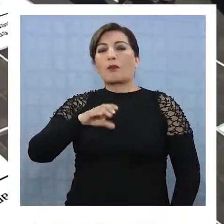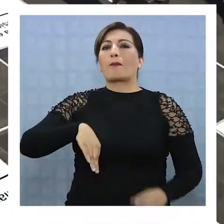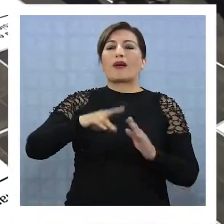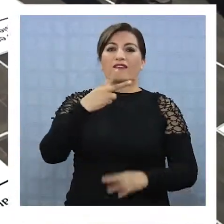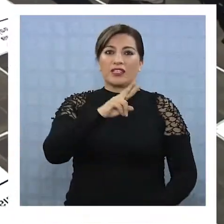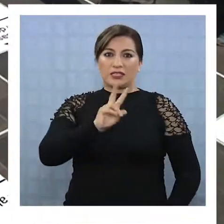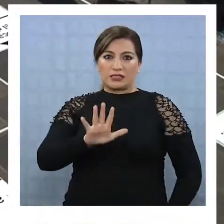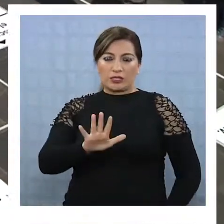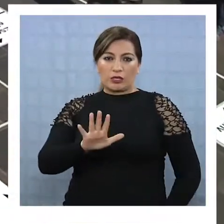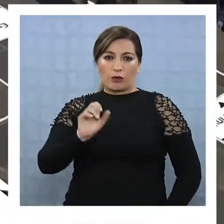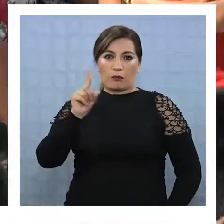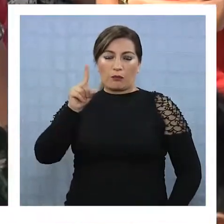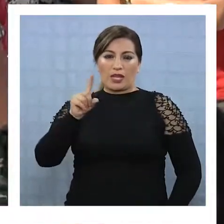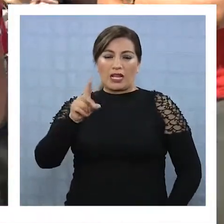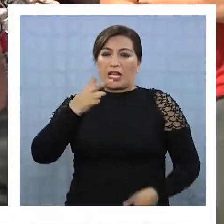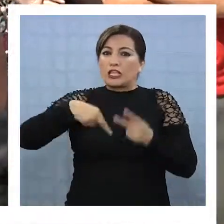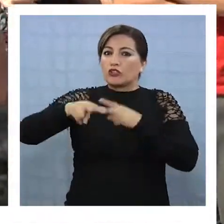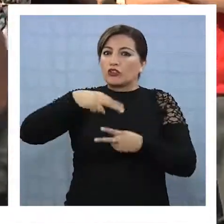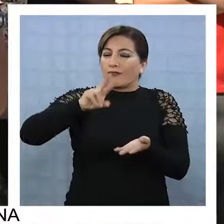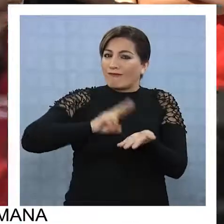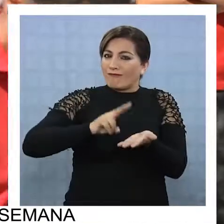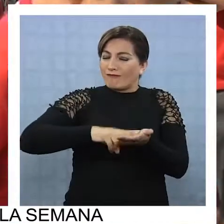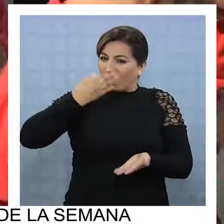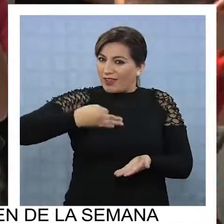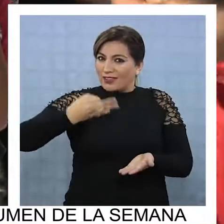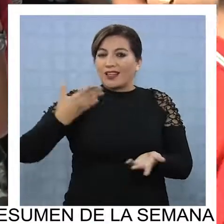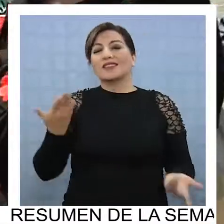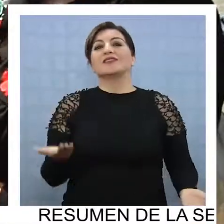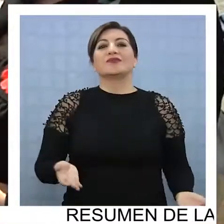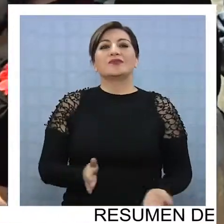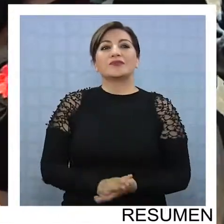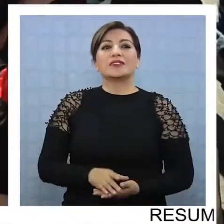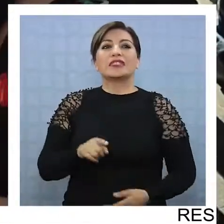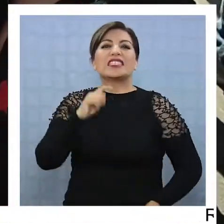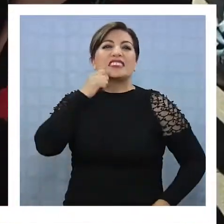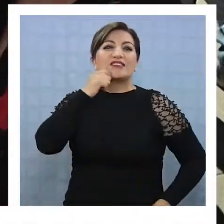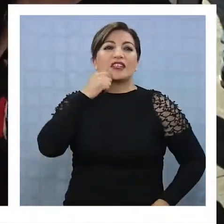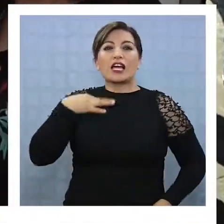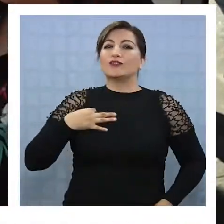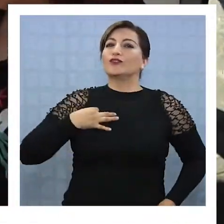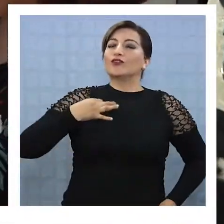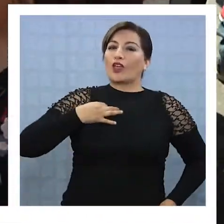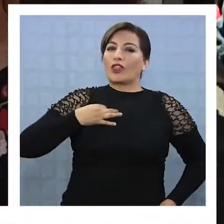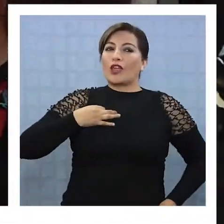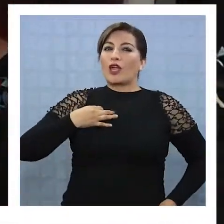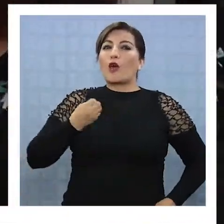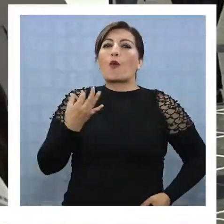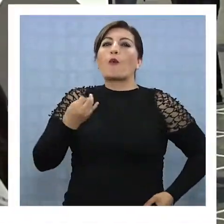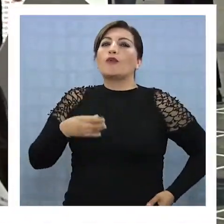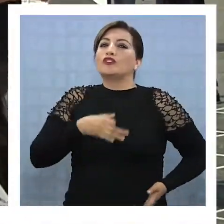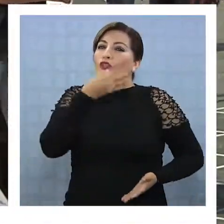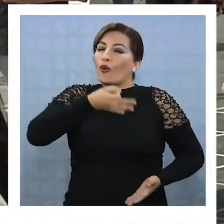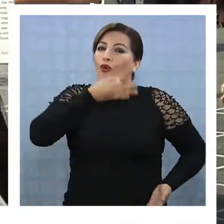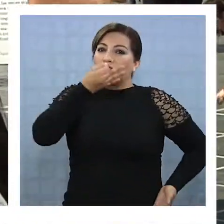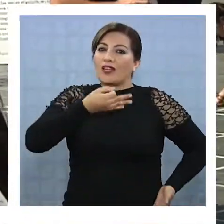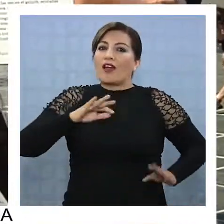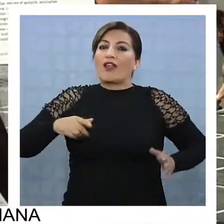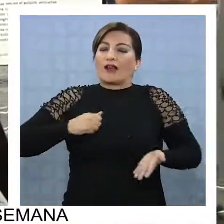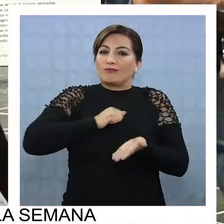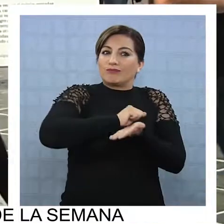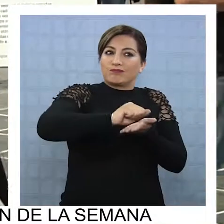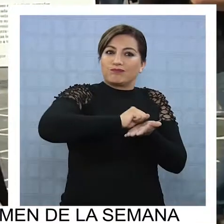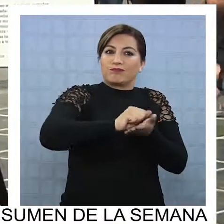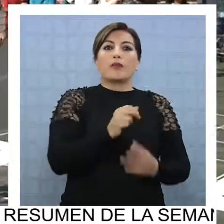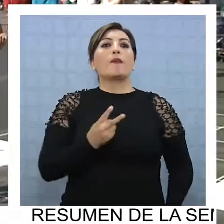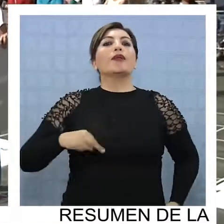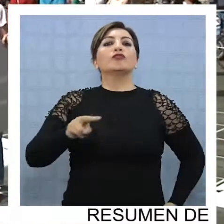acumulado más de 25.000 relatos originales. Y eso quiere decir que los ciudadanos tienen mucho que decir y